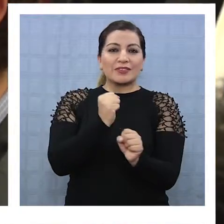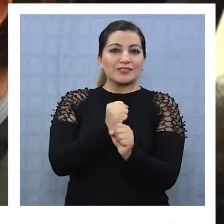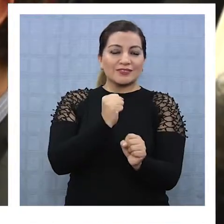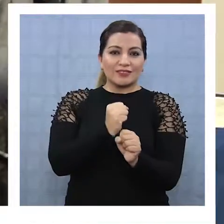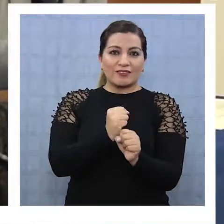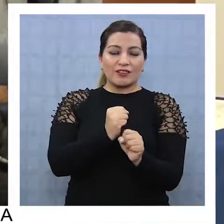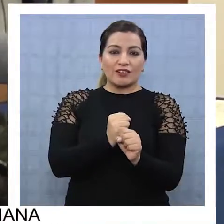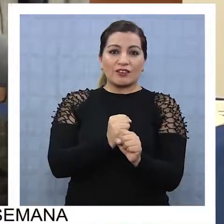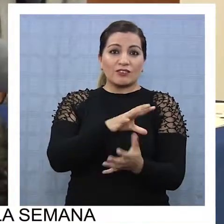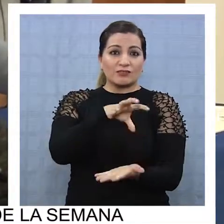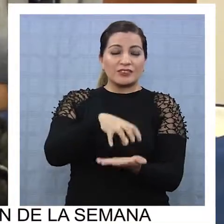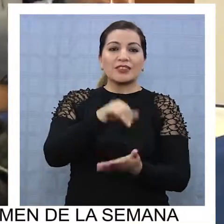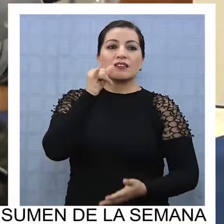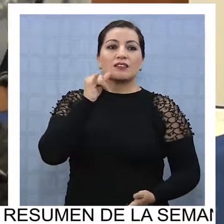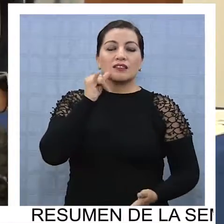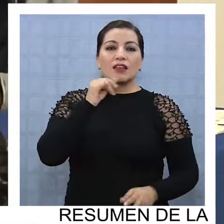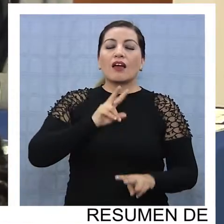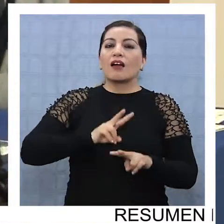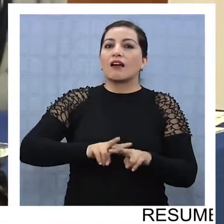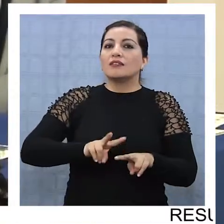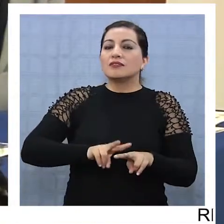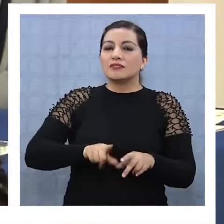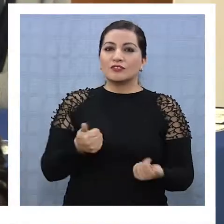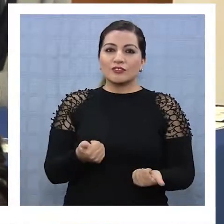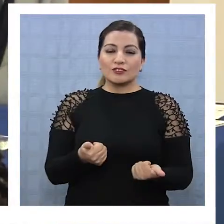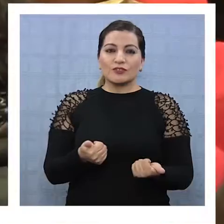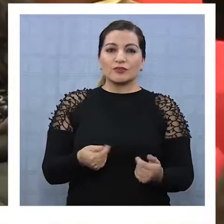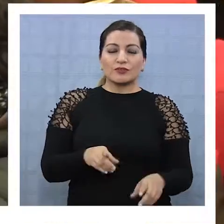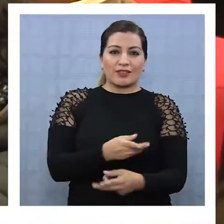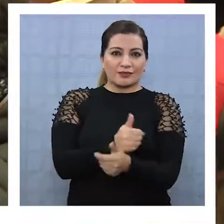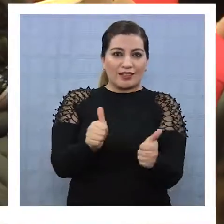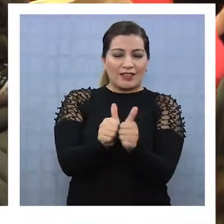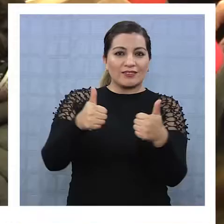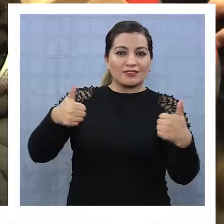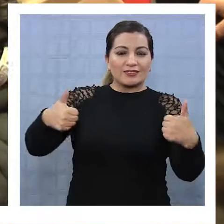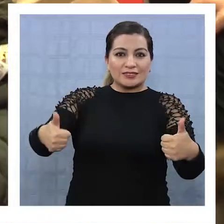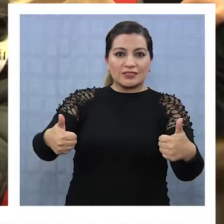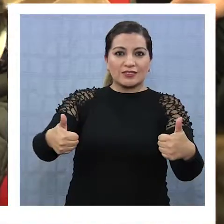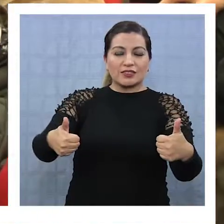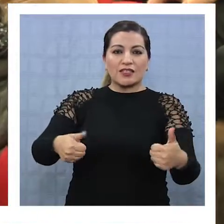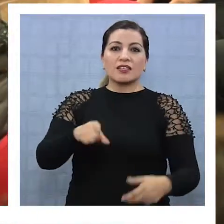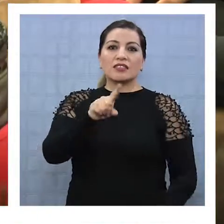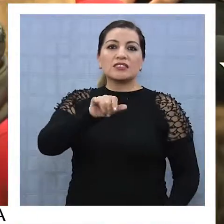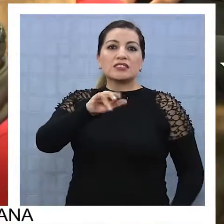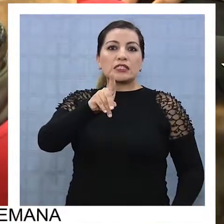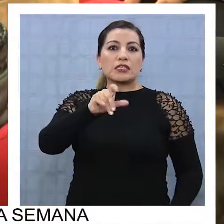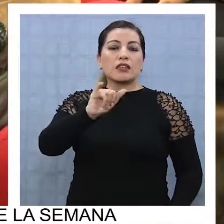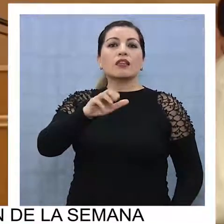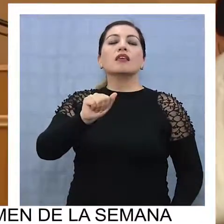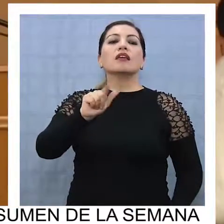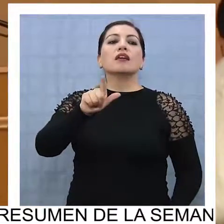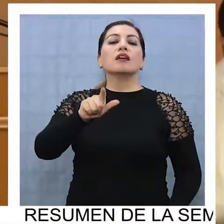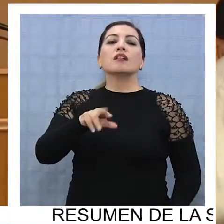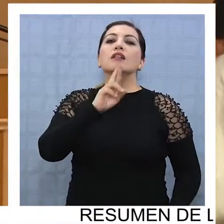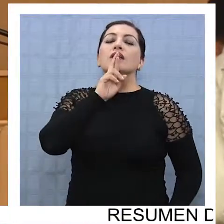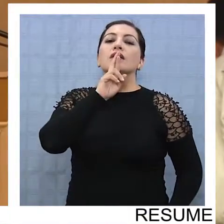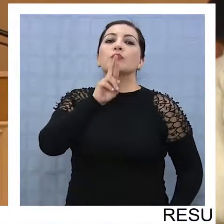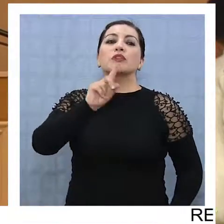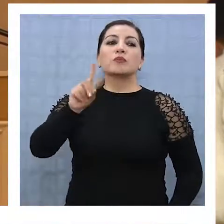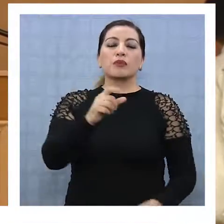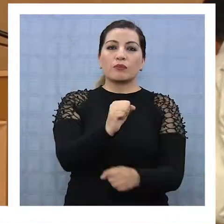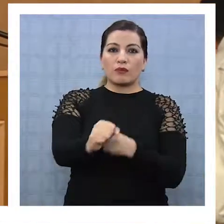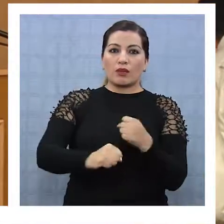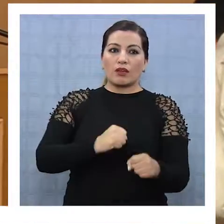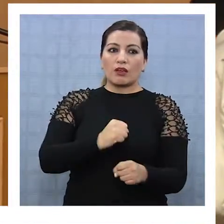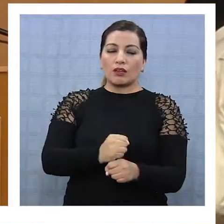la misma región. Así lo manifestaron ejecutivos del programa y dirigentes sindicales que conocieron los resultados del primer